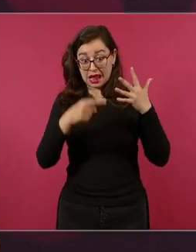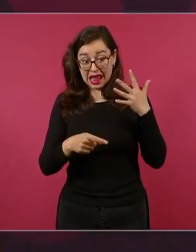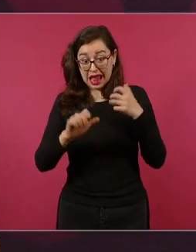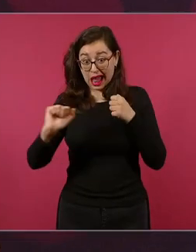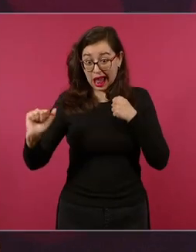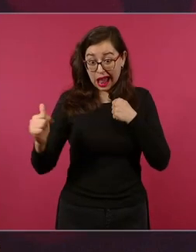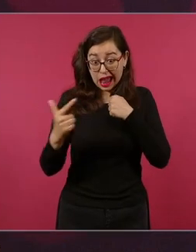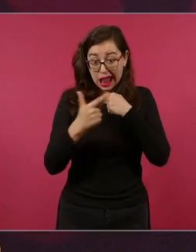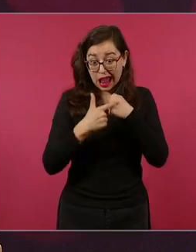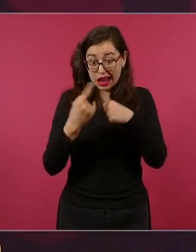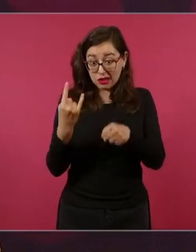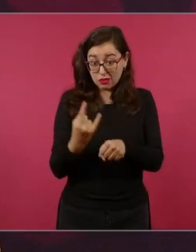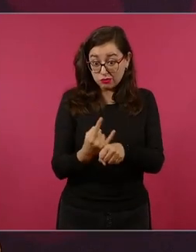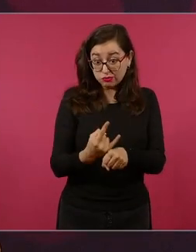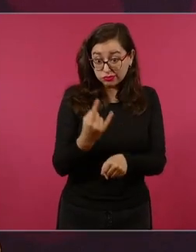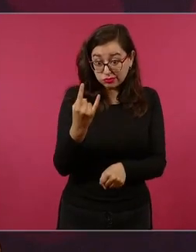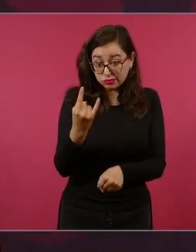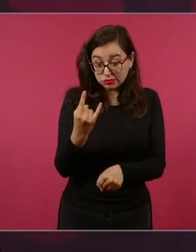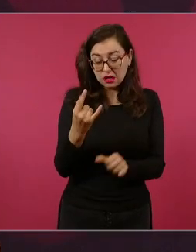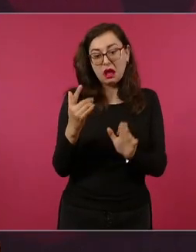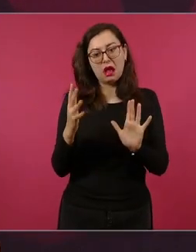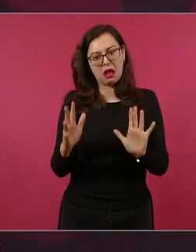para pedirle